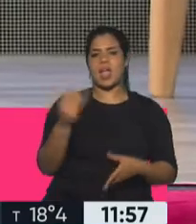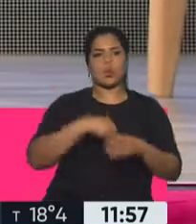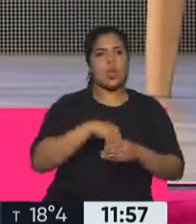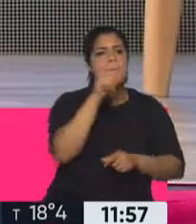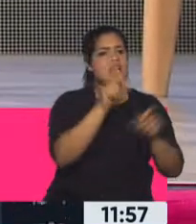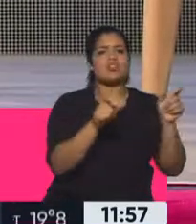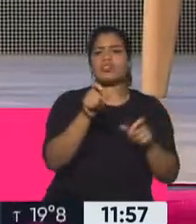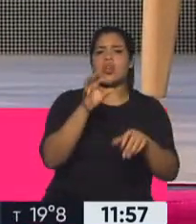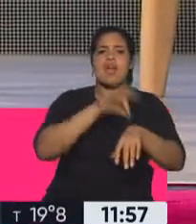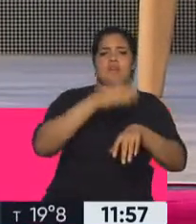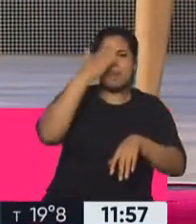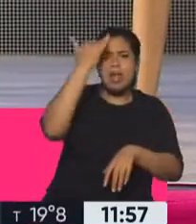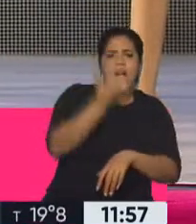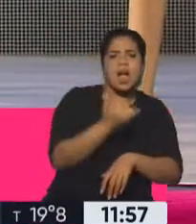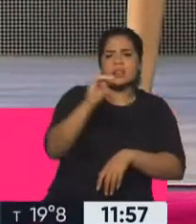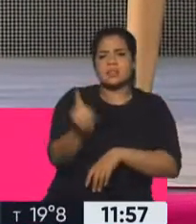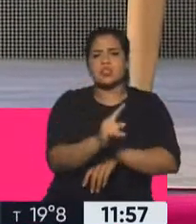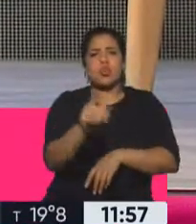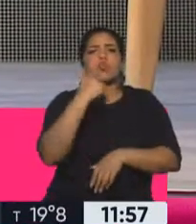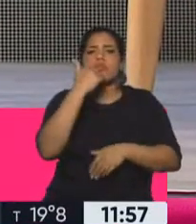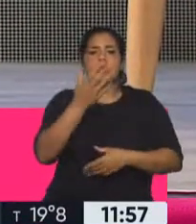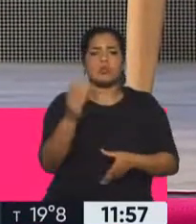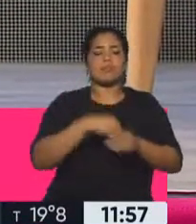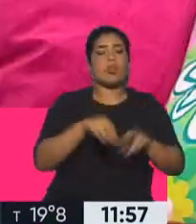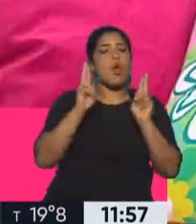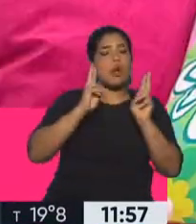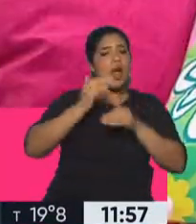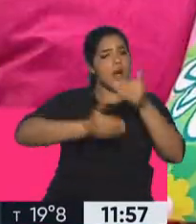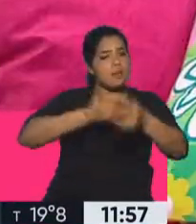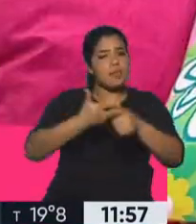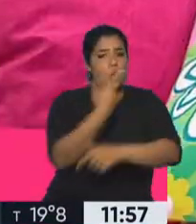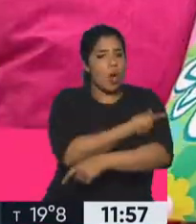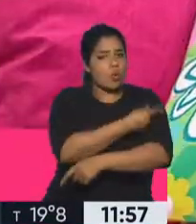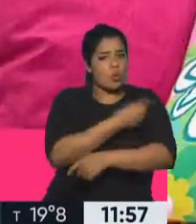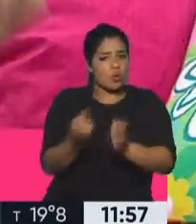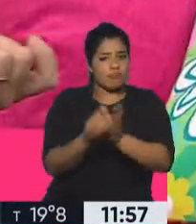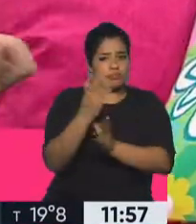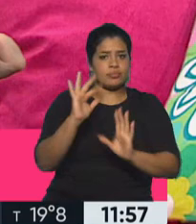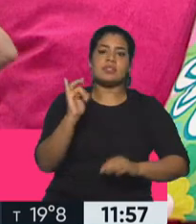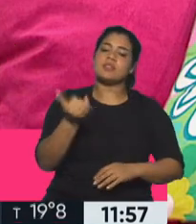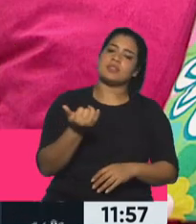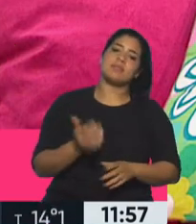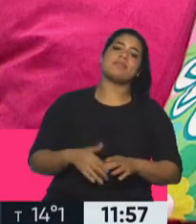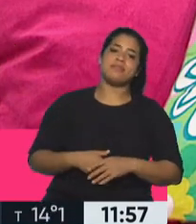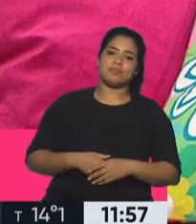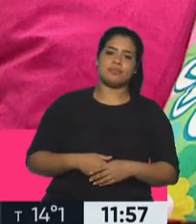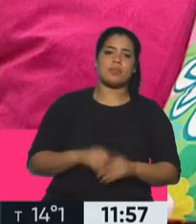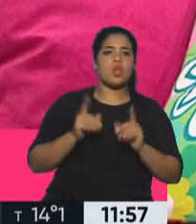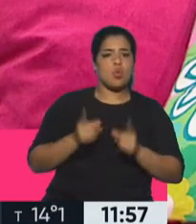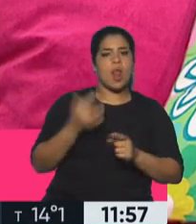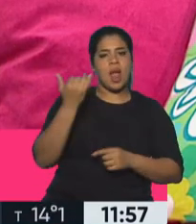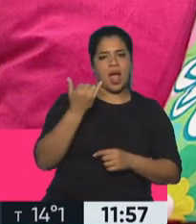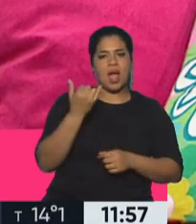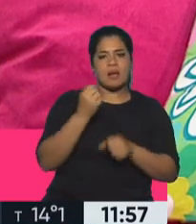tiene o no tiene Chagas. El tema es estar encima, y ojalá que aparezca una vacuna también, digo, ¿no? Sí, sí. Mientras tanto tenemos un montón de acciones y una